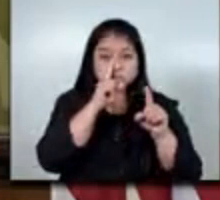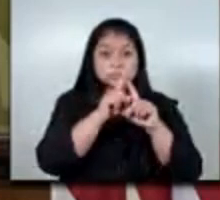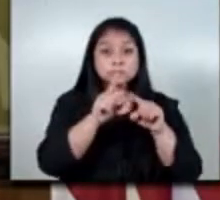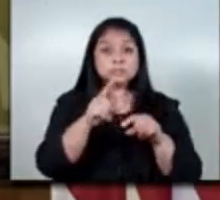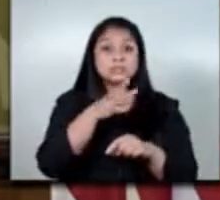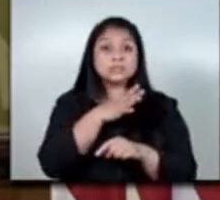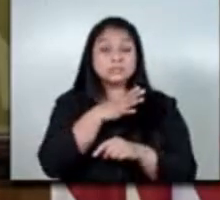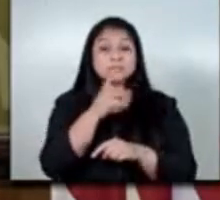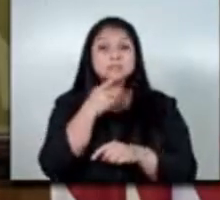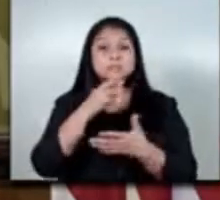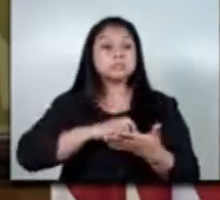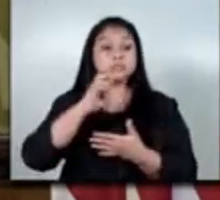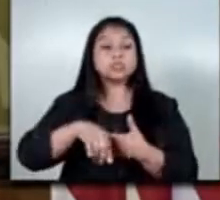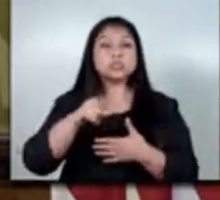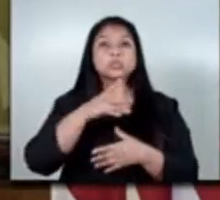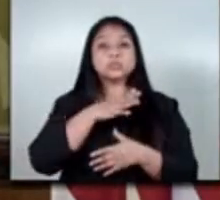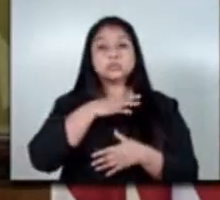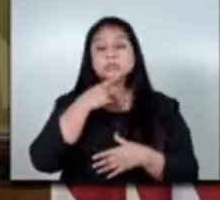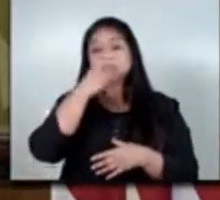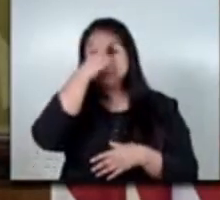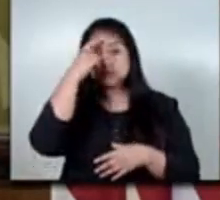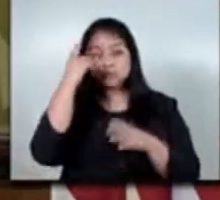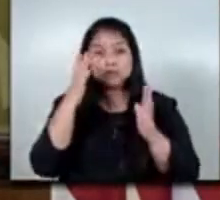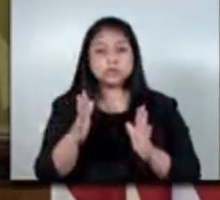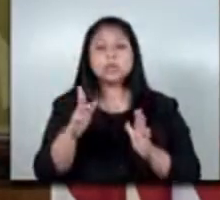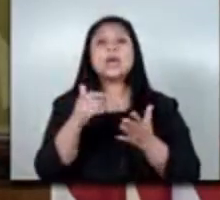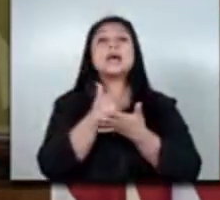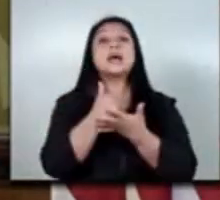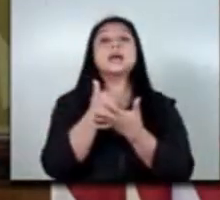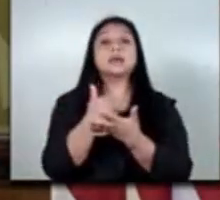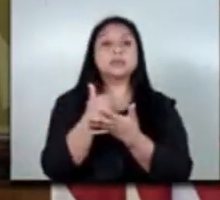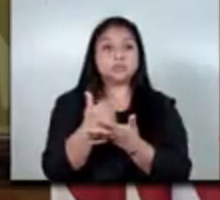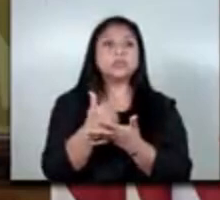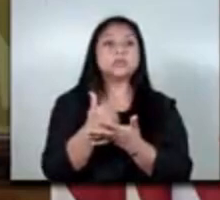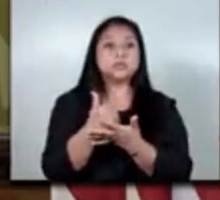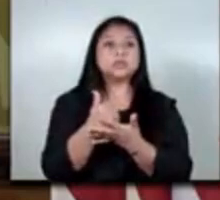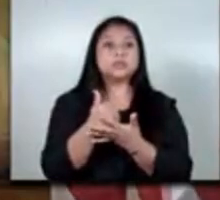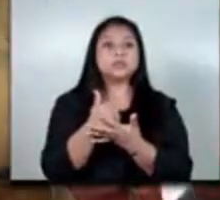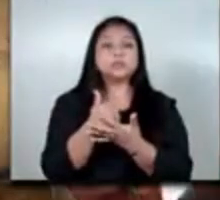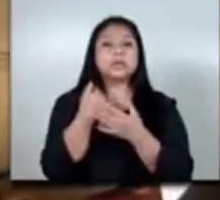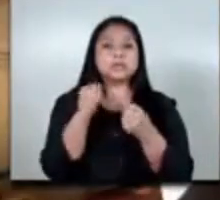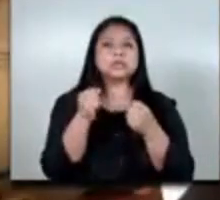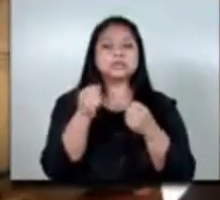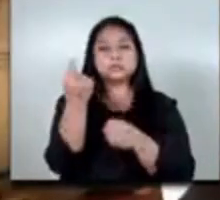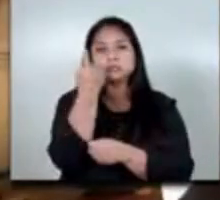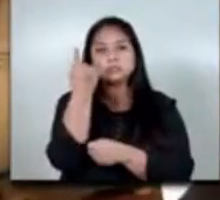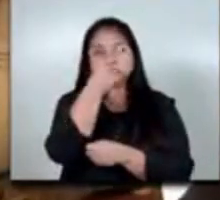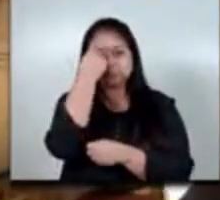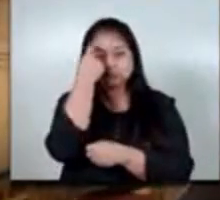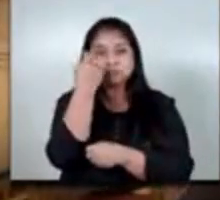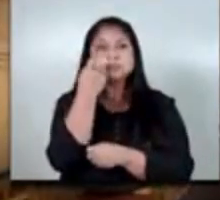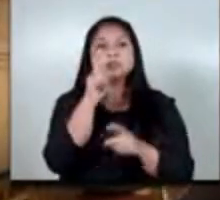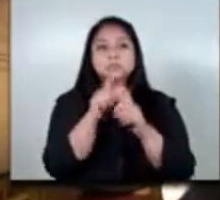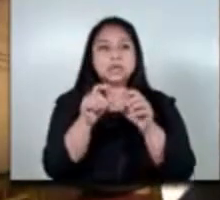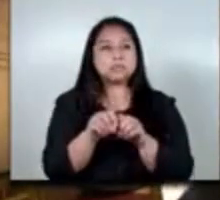este programa del ministerio de trabajo de trabajo ayuda y hace un trabajo importantísimo en expandir